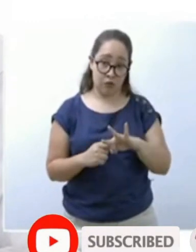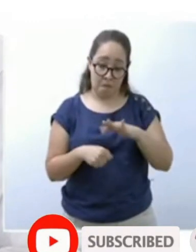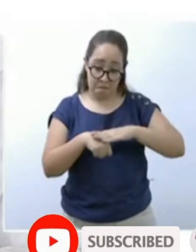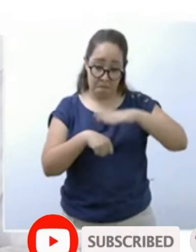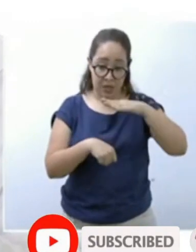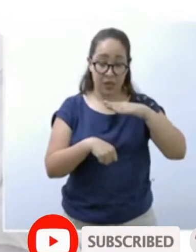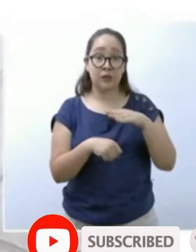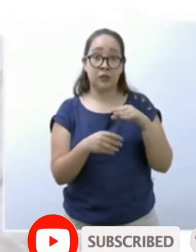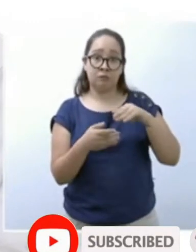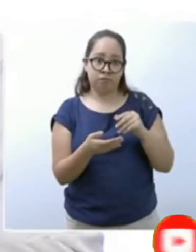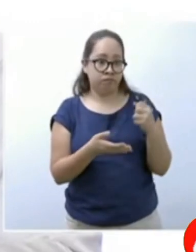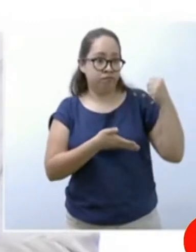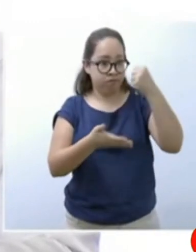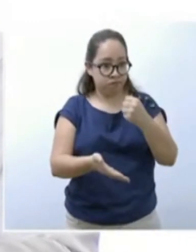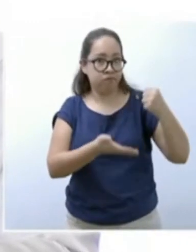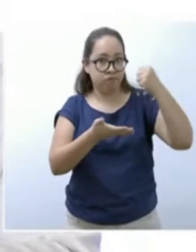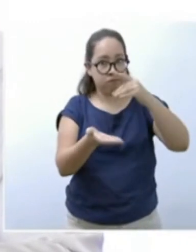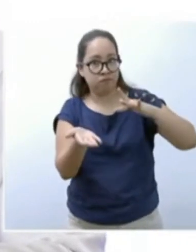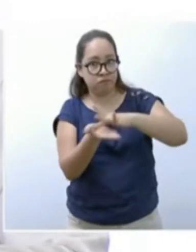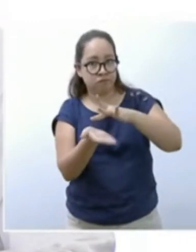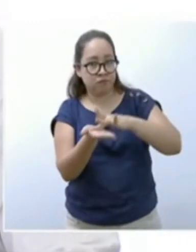sesenios anteriores en nuestro país.